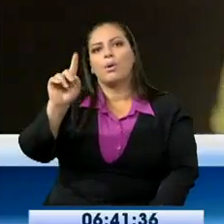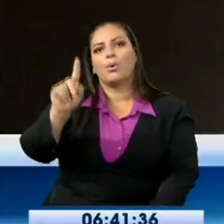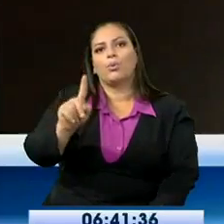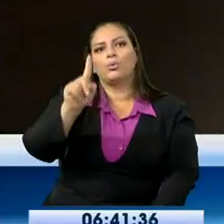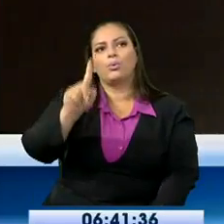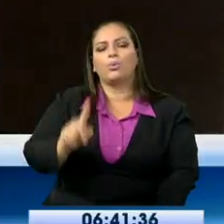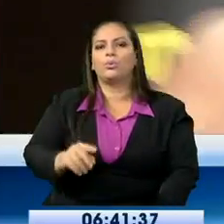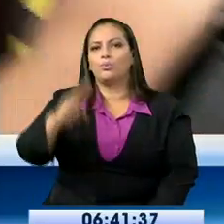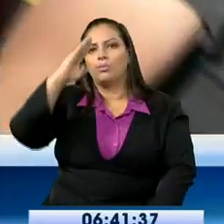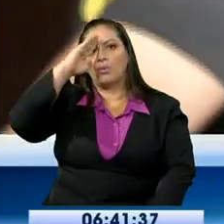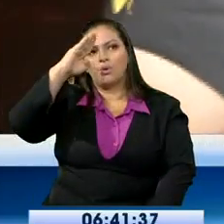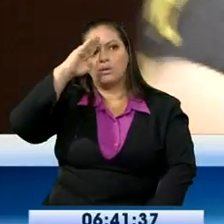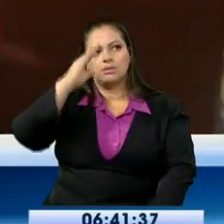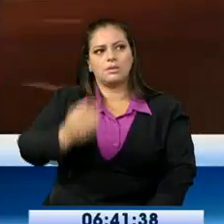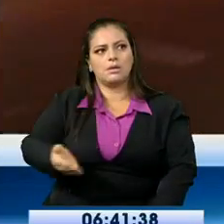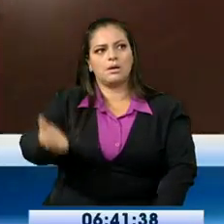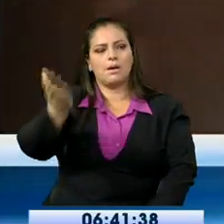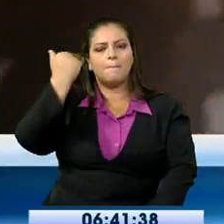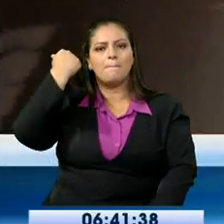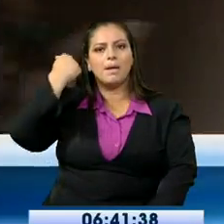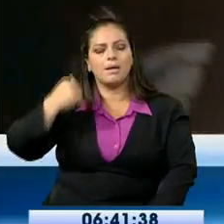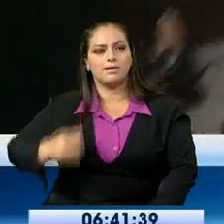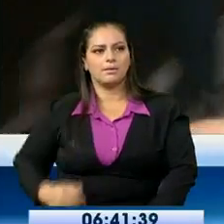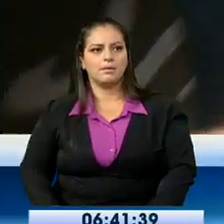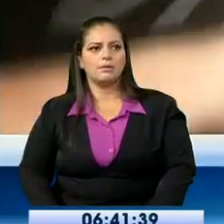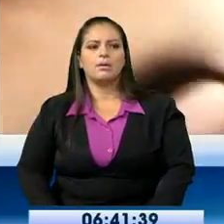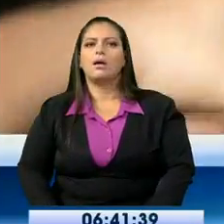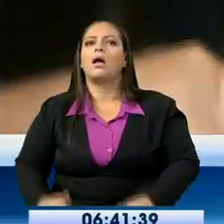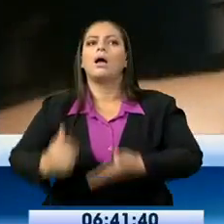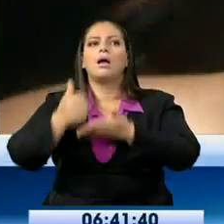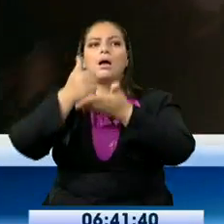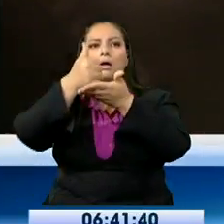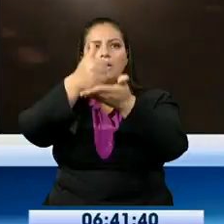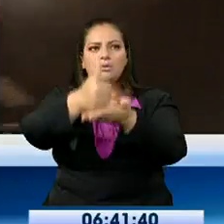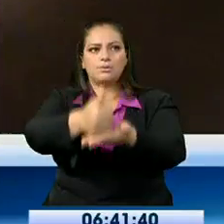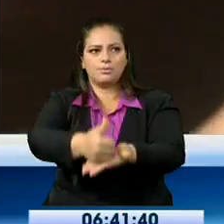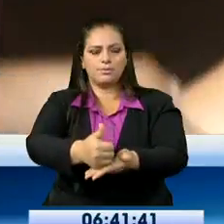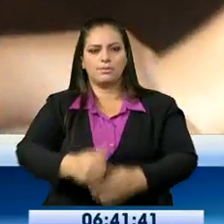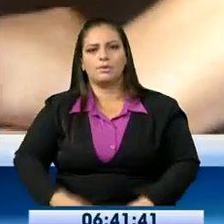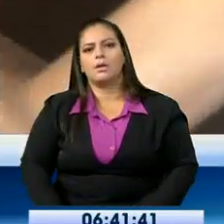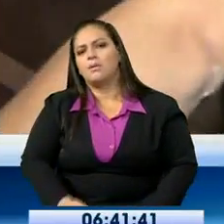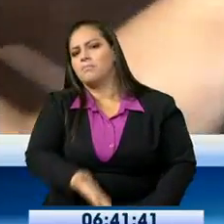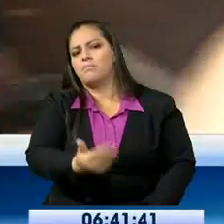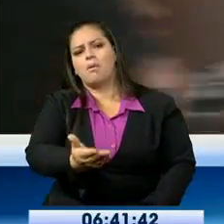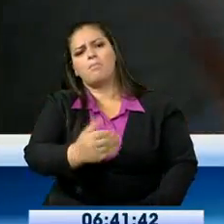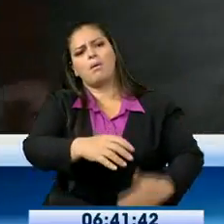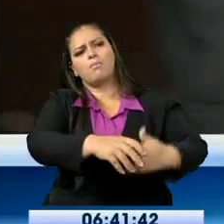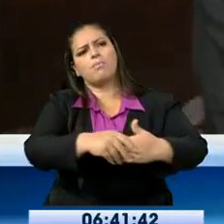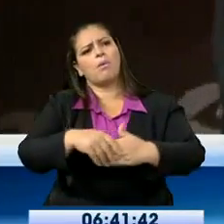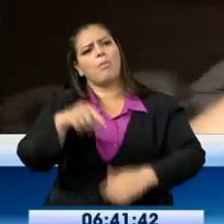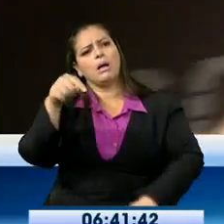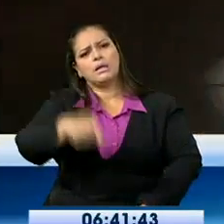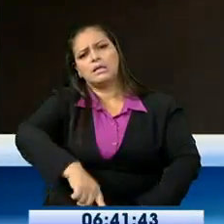procedimiento. La idea era llevarlo hasta su domicilio y así fue.